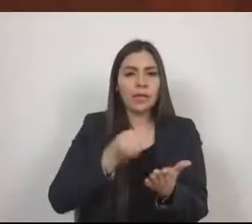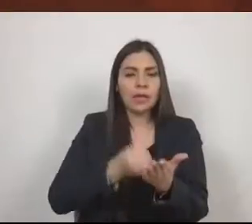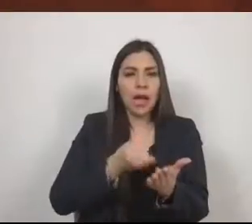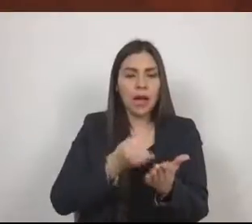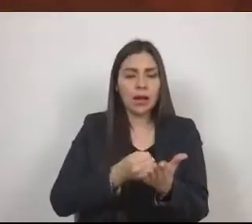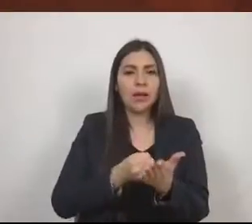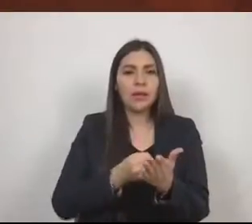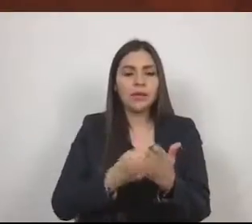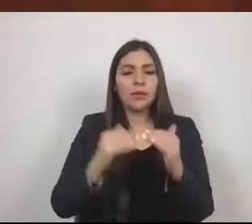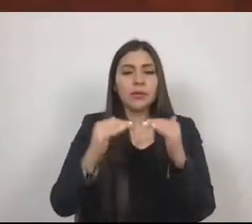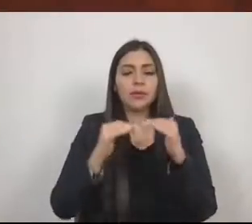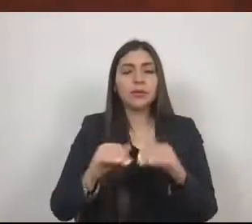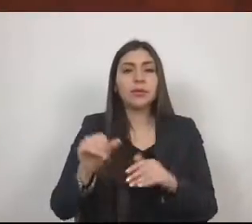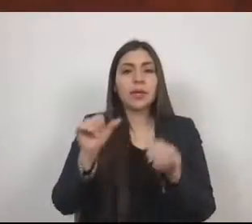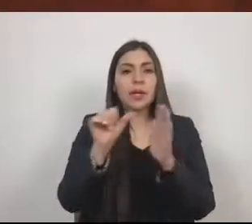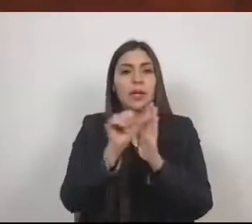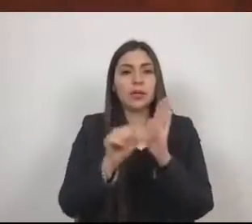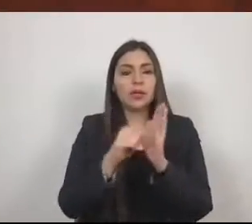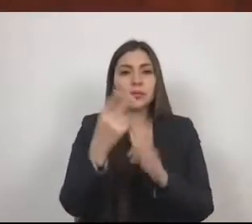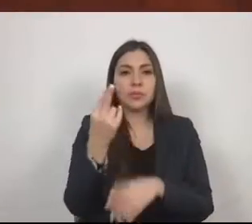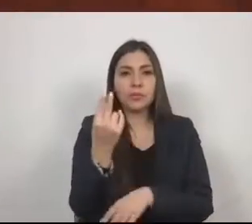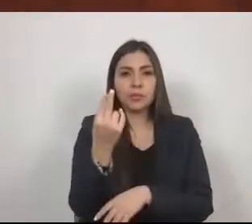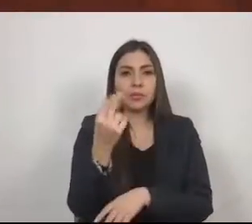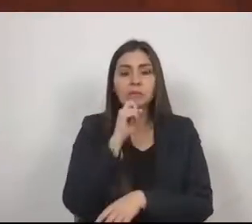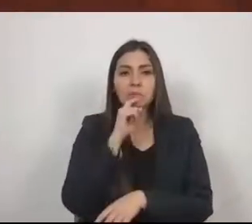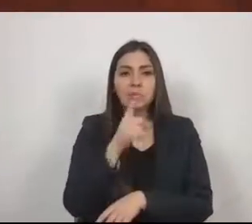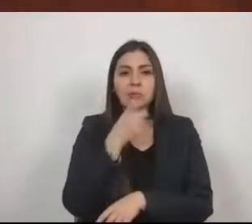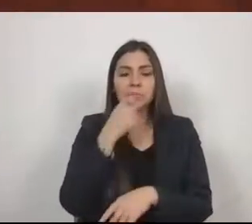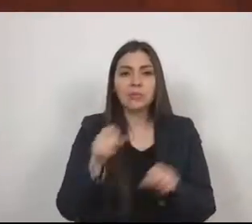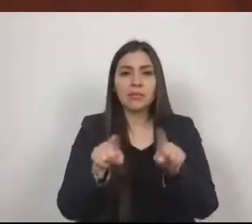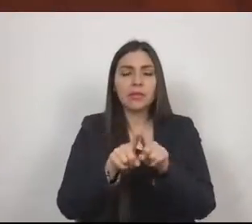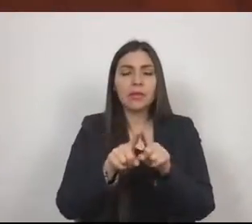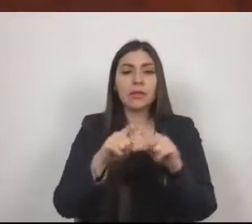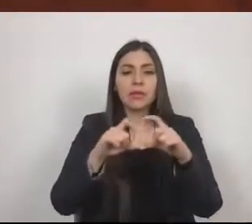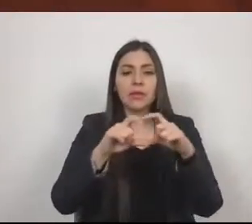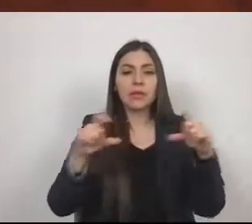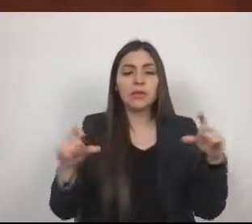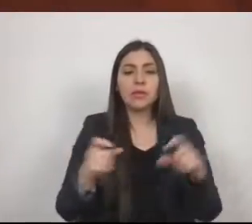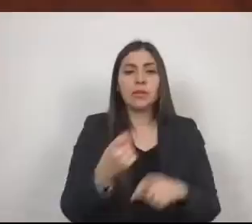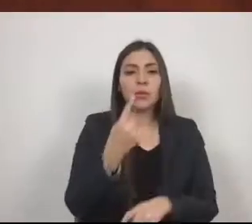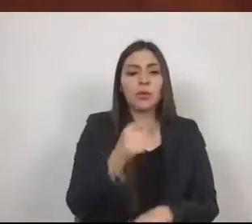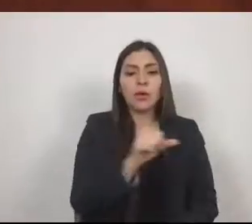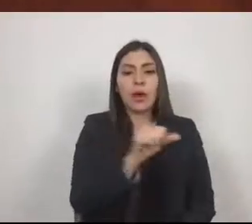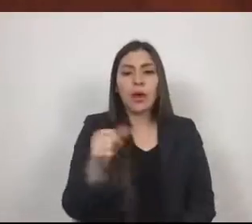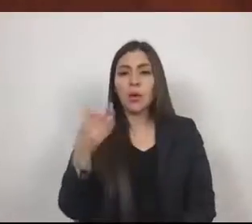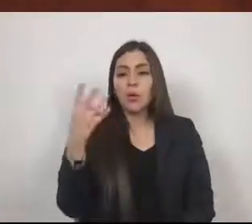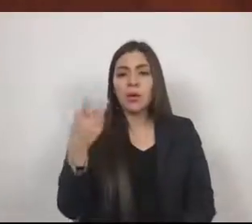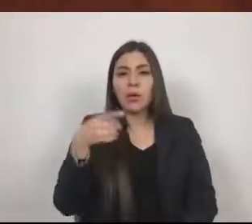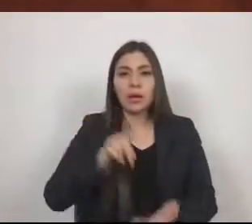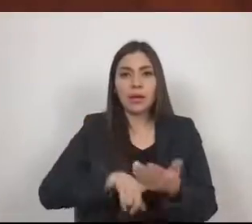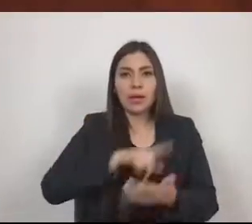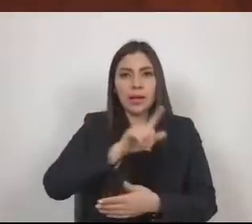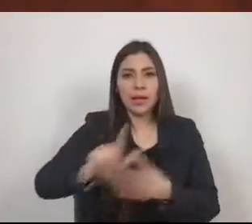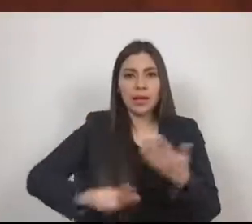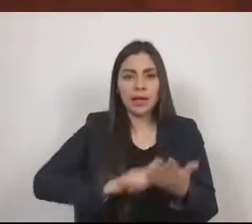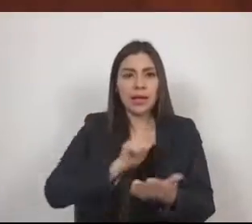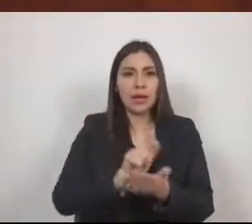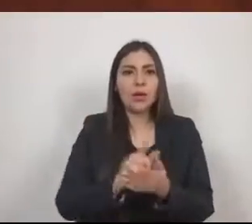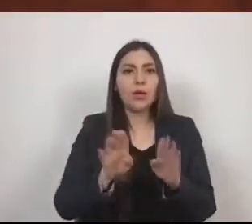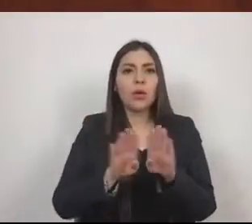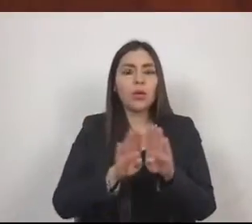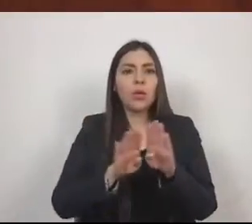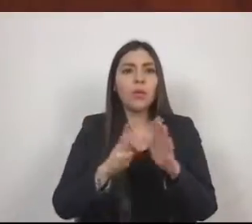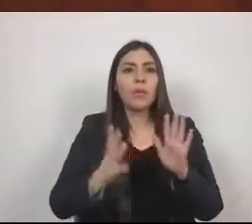25, con independencia de lo establecido en los capítulos 1 al 4 de esta ley respecto de la participación de los